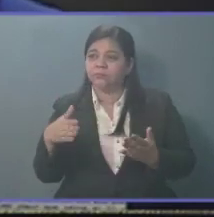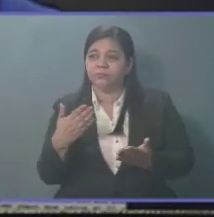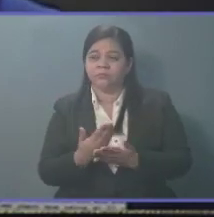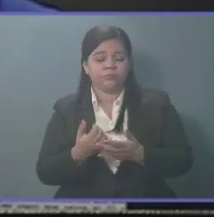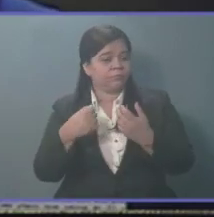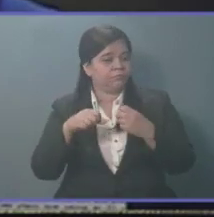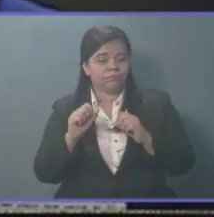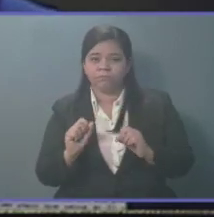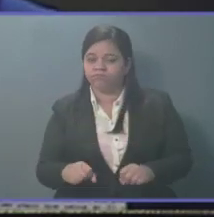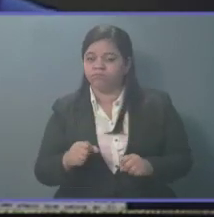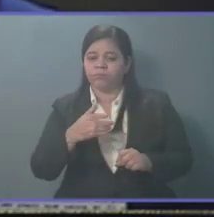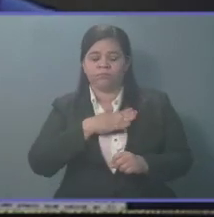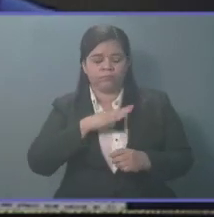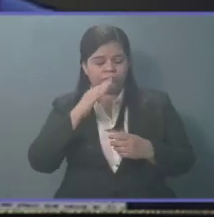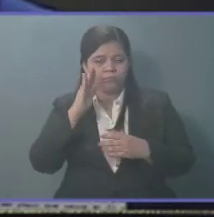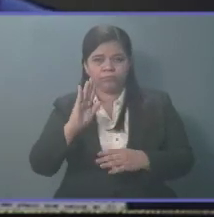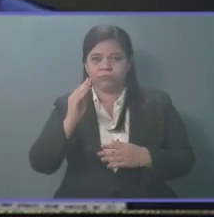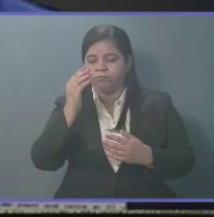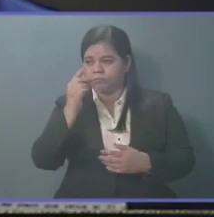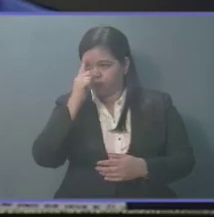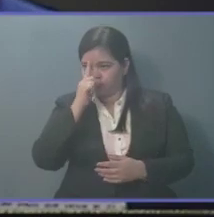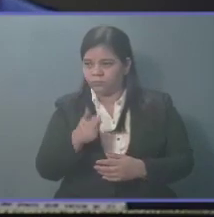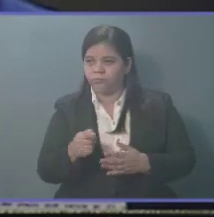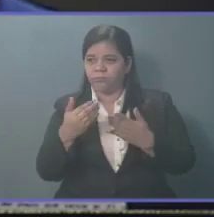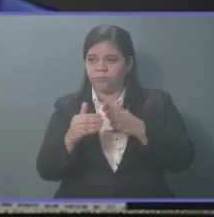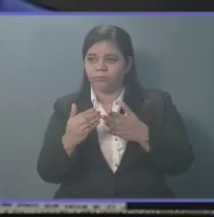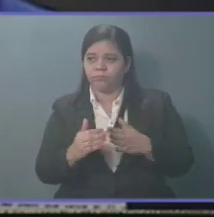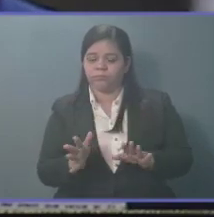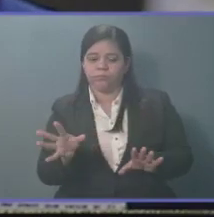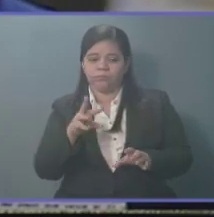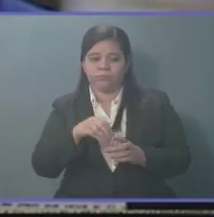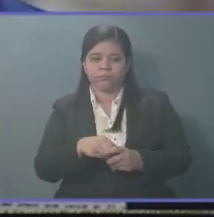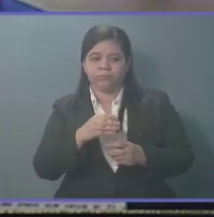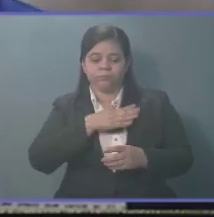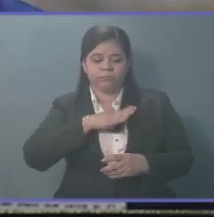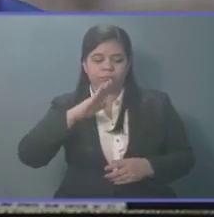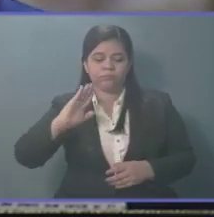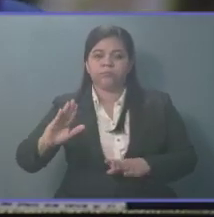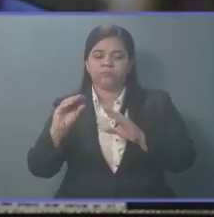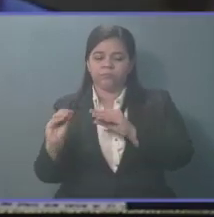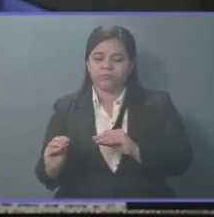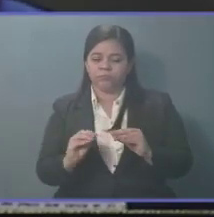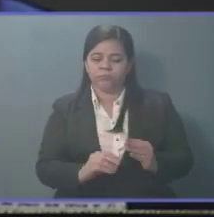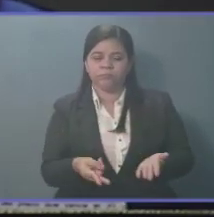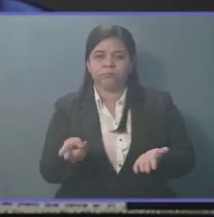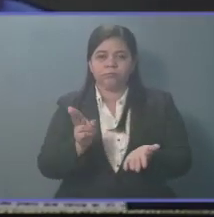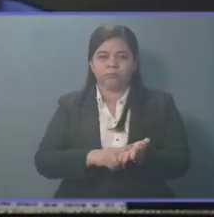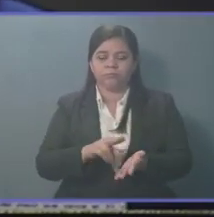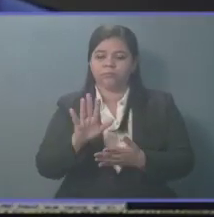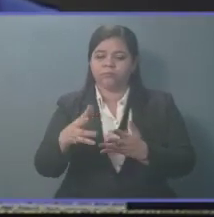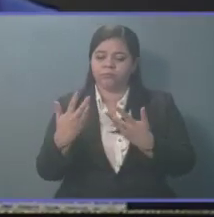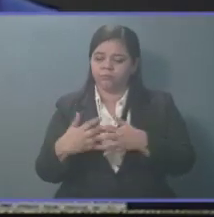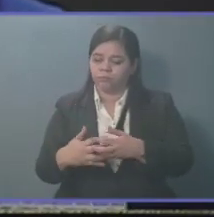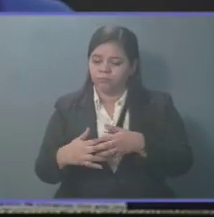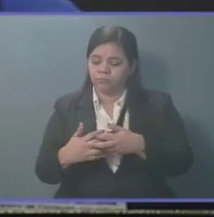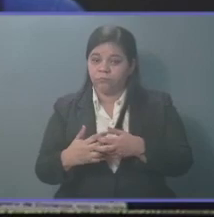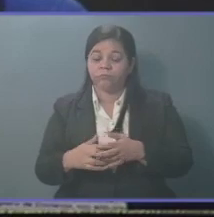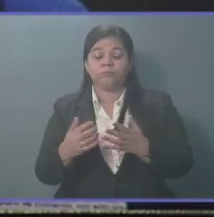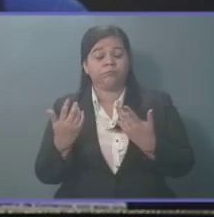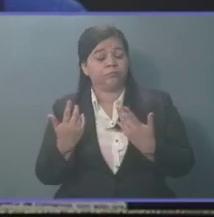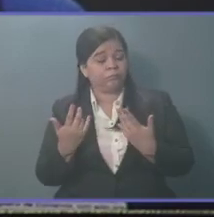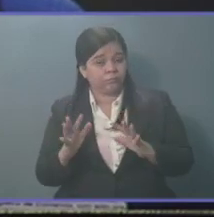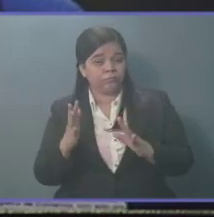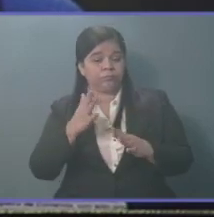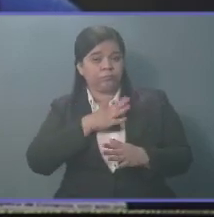con diferentes obligaciones que por ley se establecen, incluyendo el cumplimiento de tener vigente la matrícula de su empresa, existiendo la